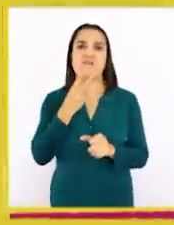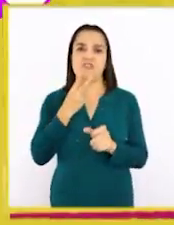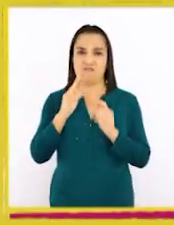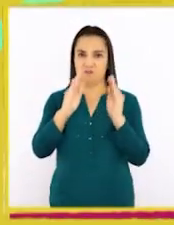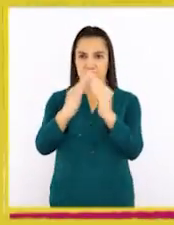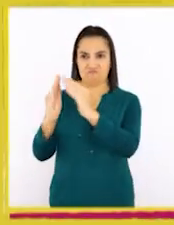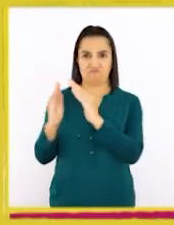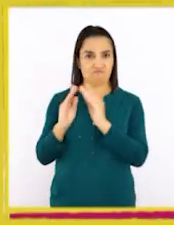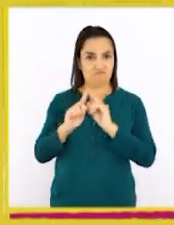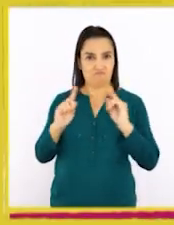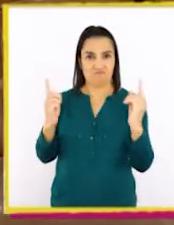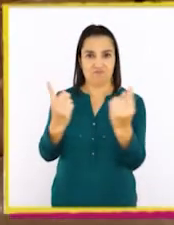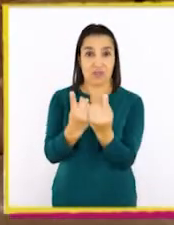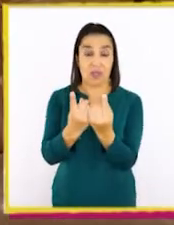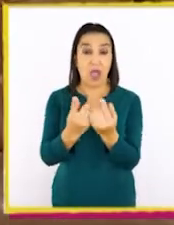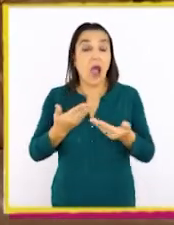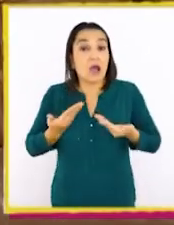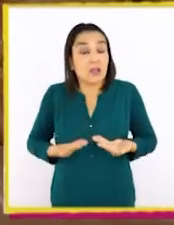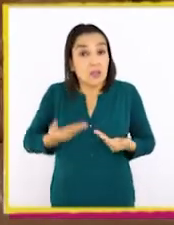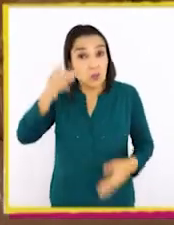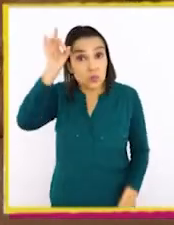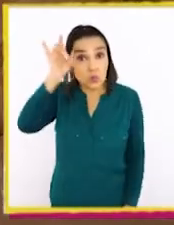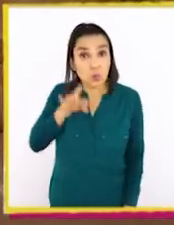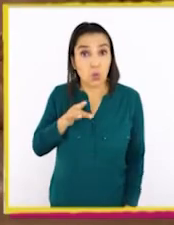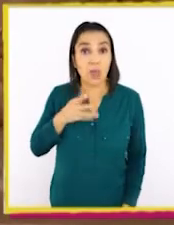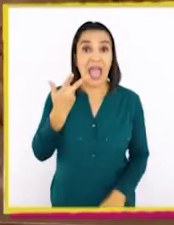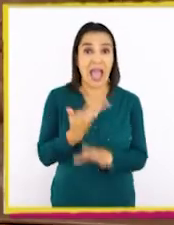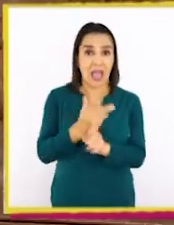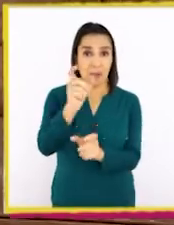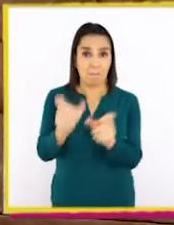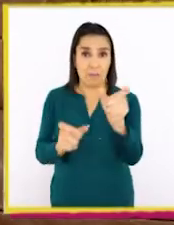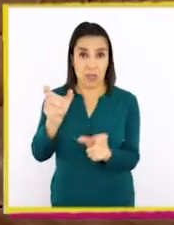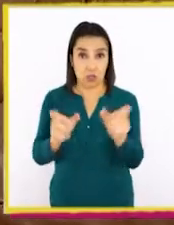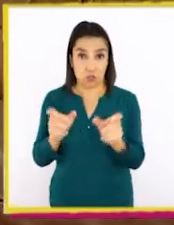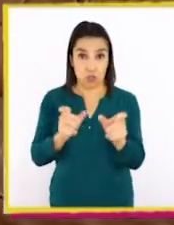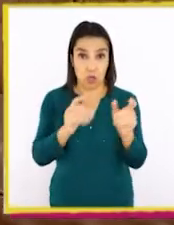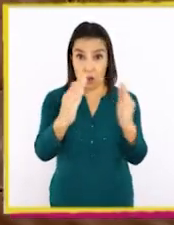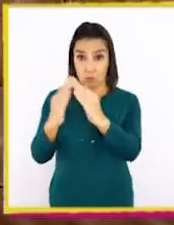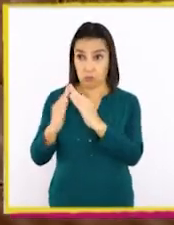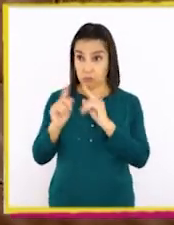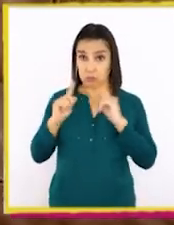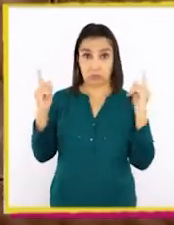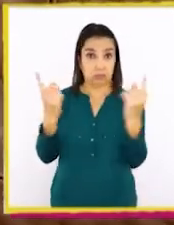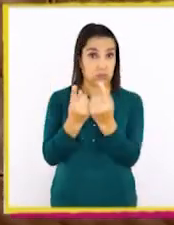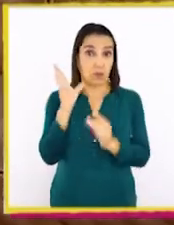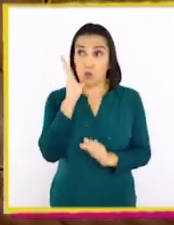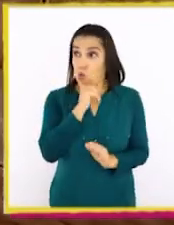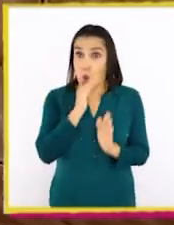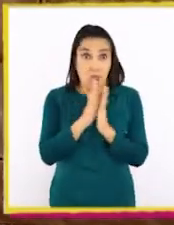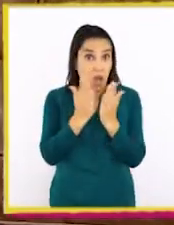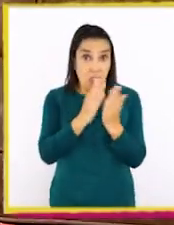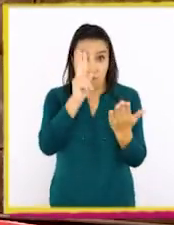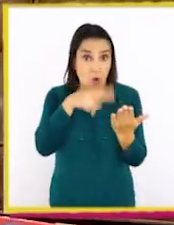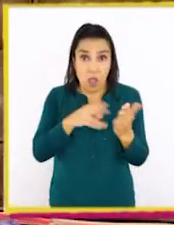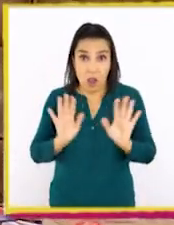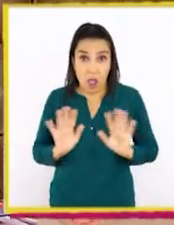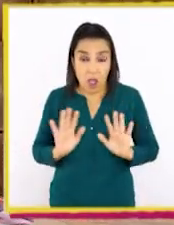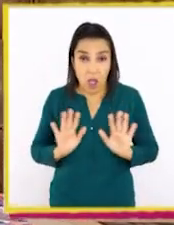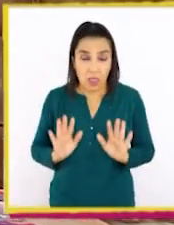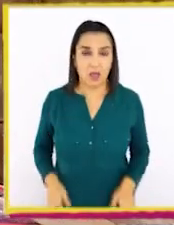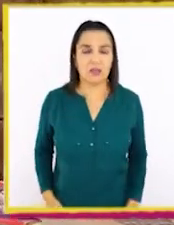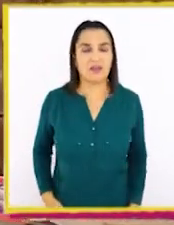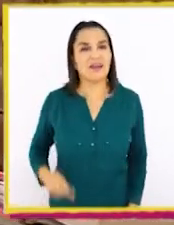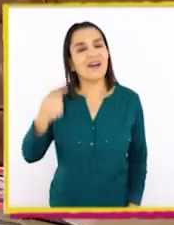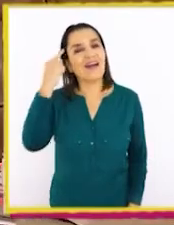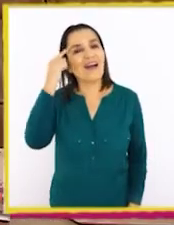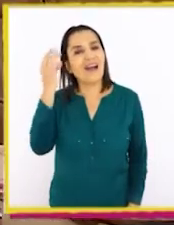barrio. Así es como me enteré que había personas en nuestro barrio que no tenían nada para leer. Y se